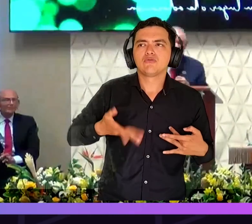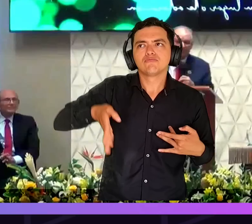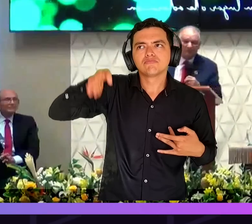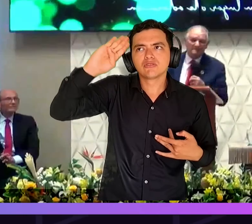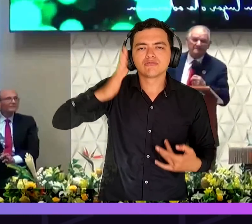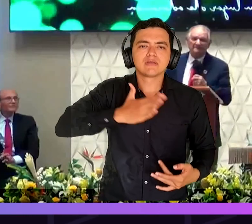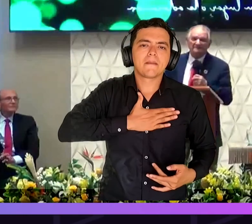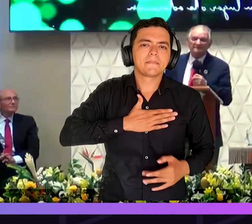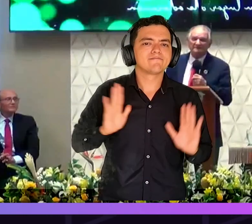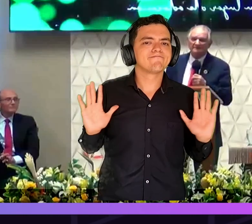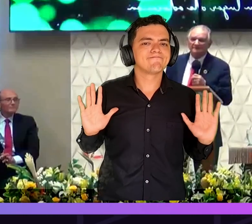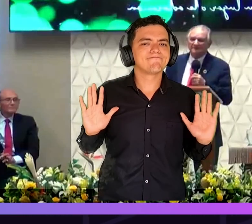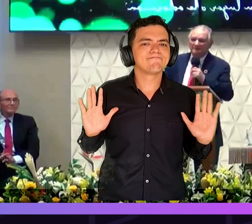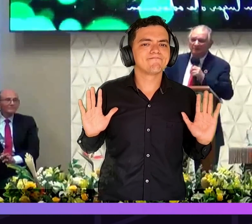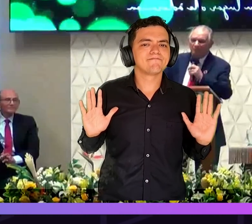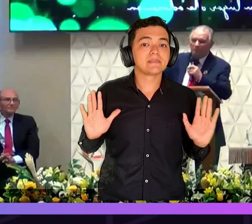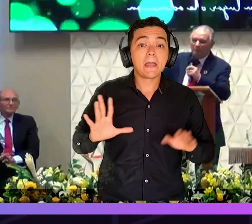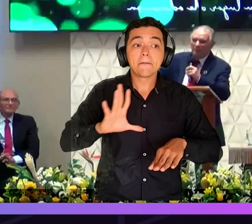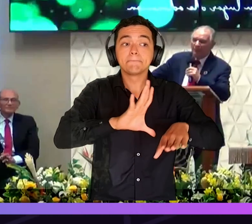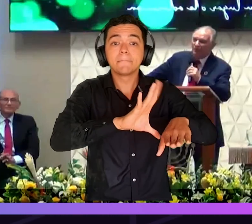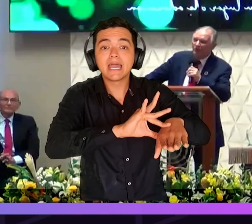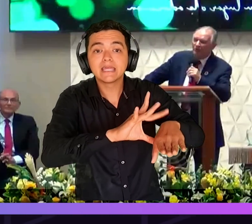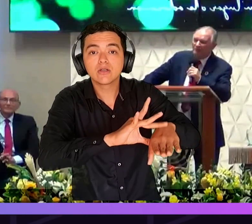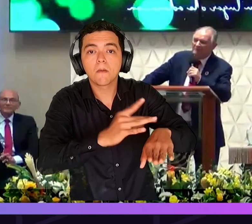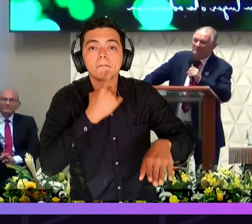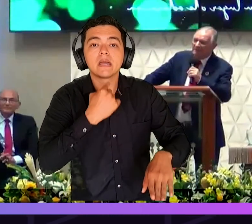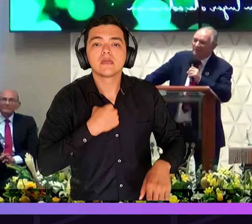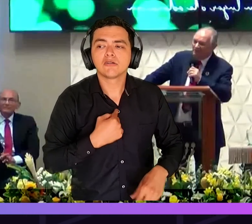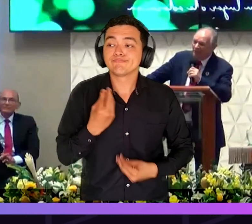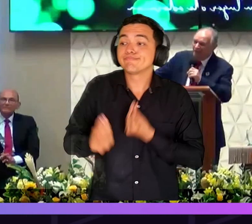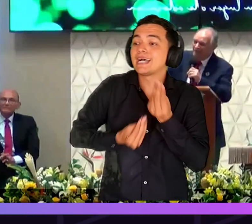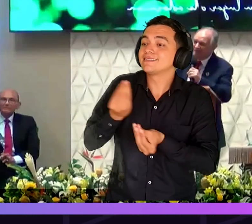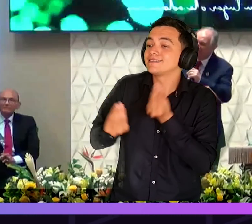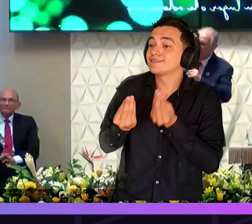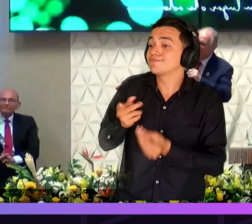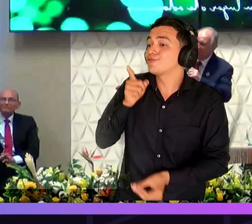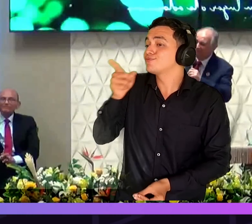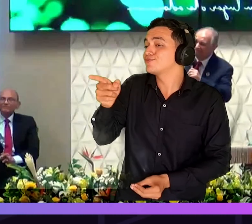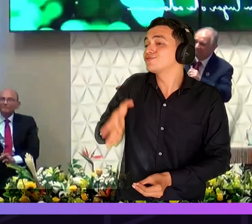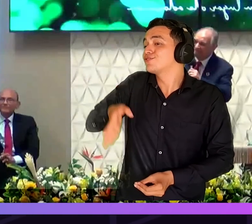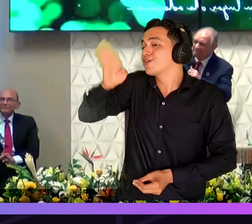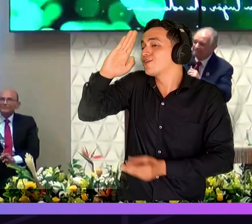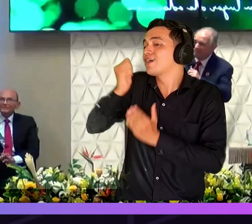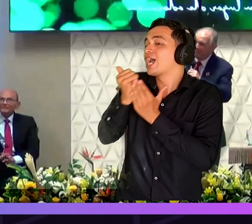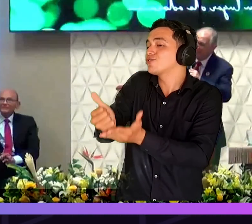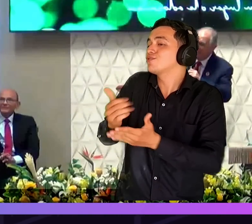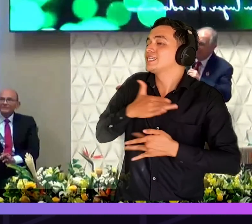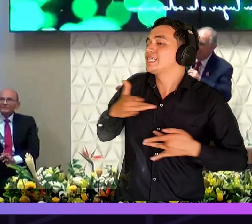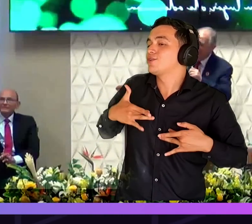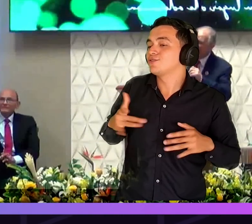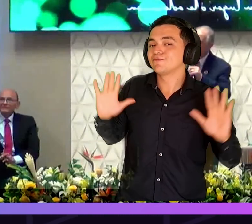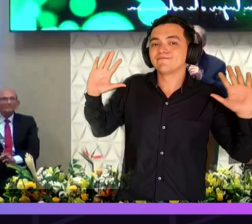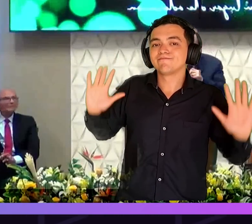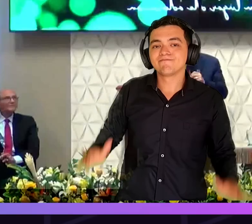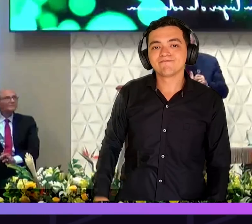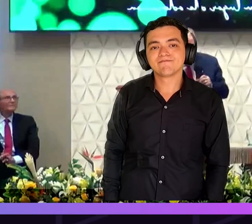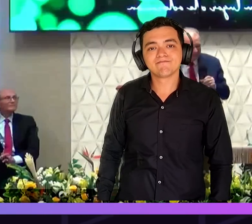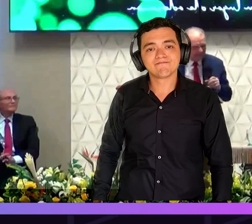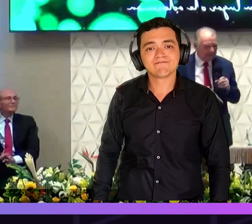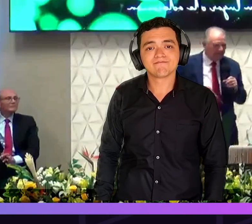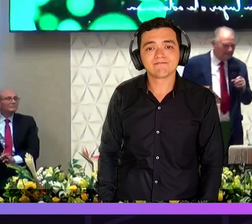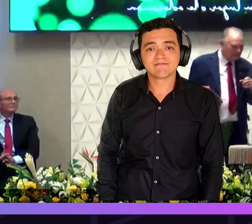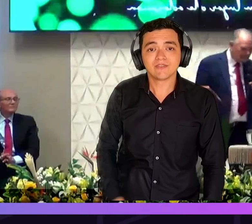así que es importante usted como mujer de Dios como hombre de Dios todos juntos unanimes obedezcamos la palabra del Señor